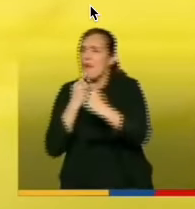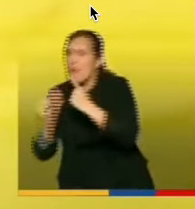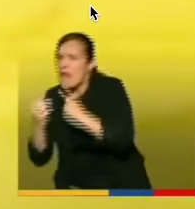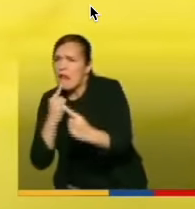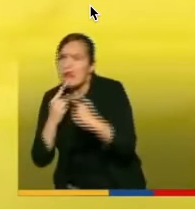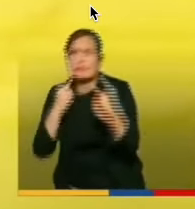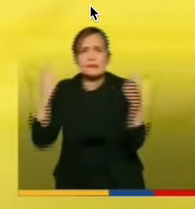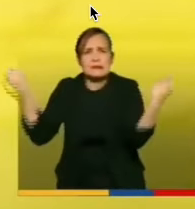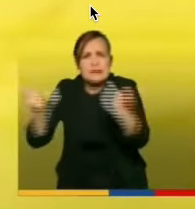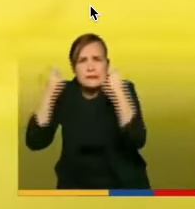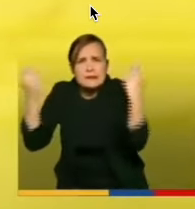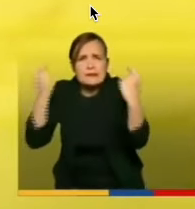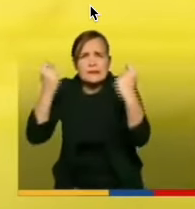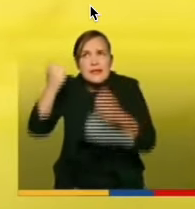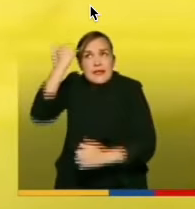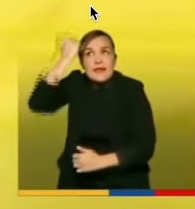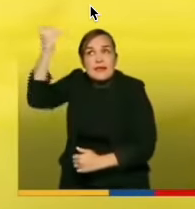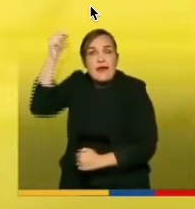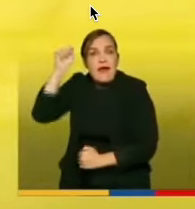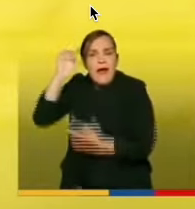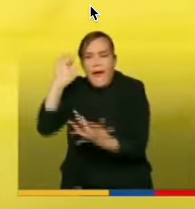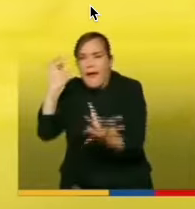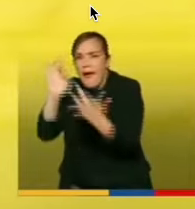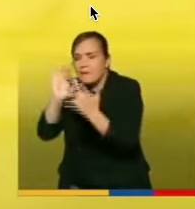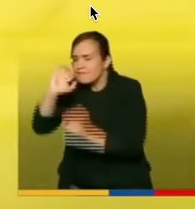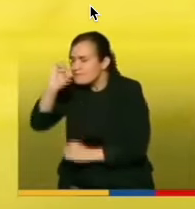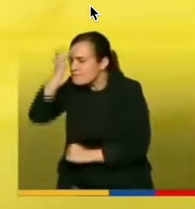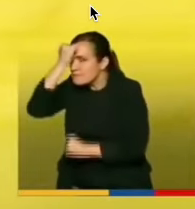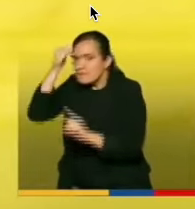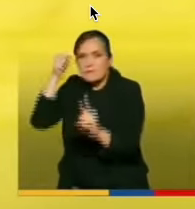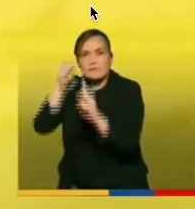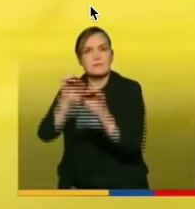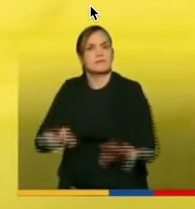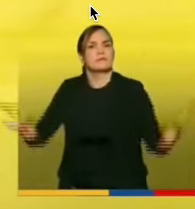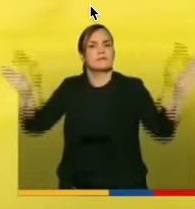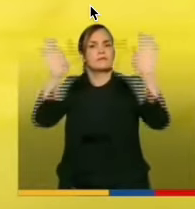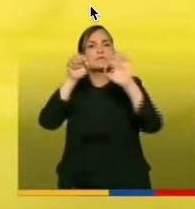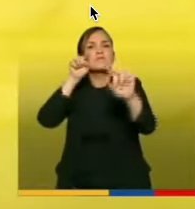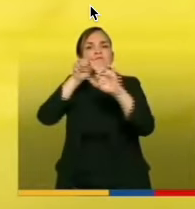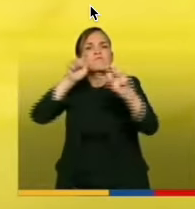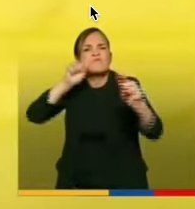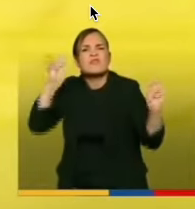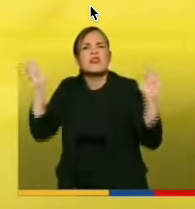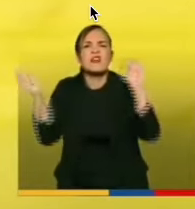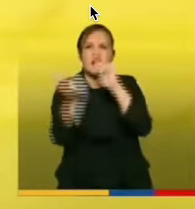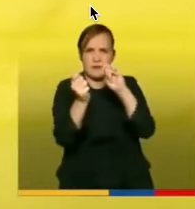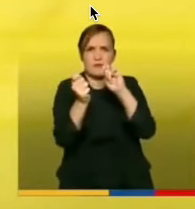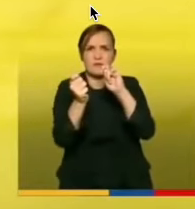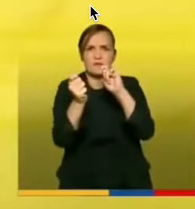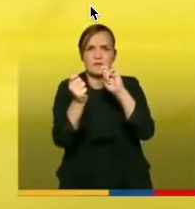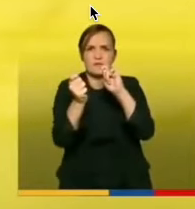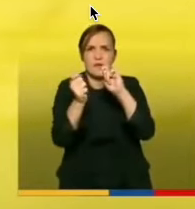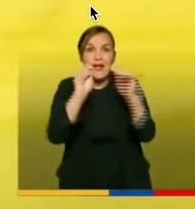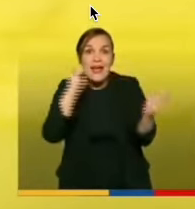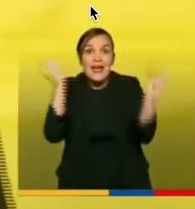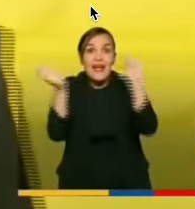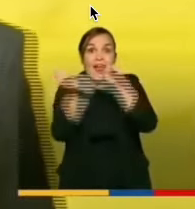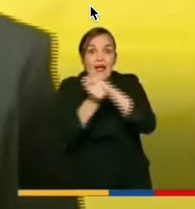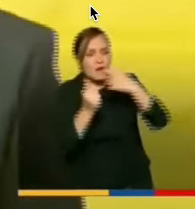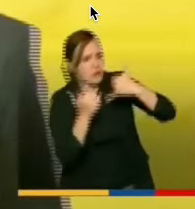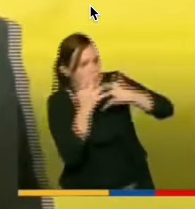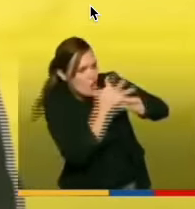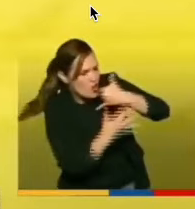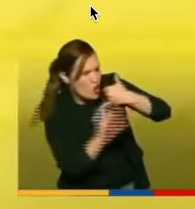central que nos ha parecido fundamental para el cambio en la óptica de nuestro porvenir